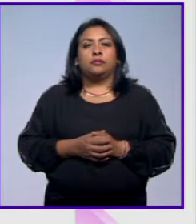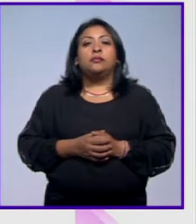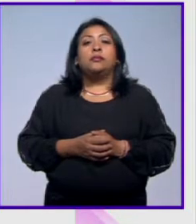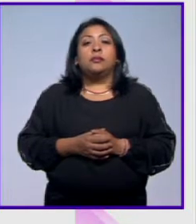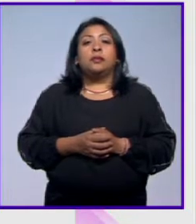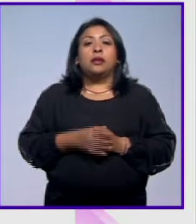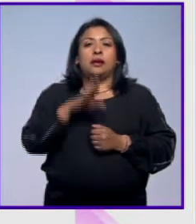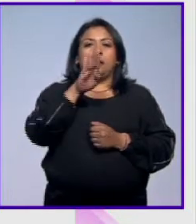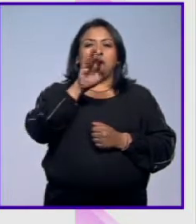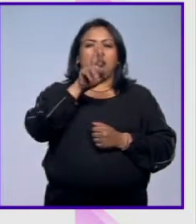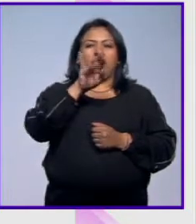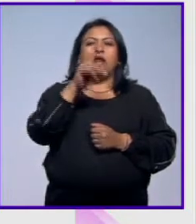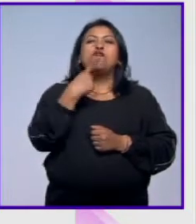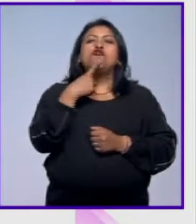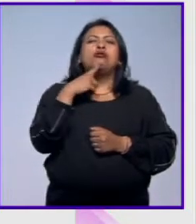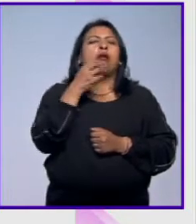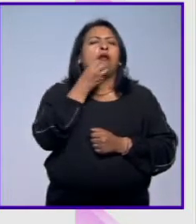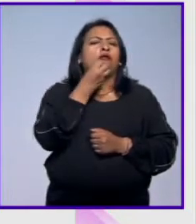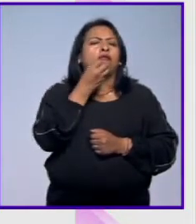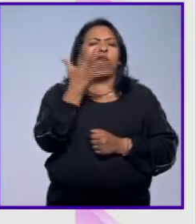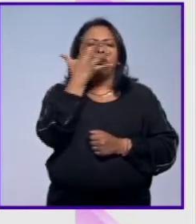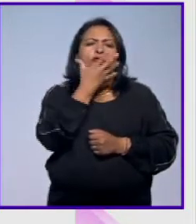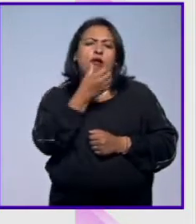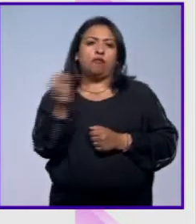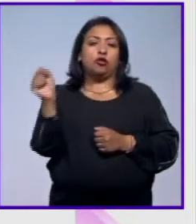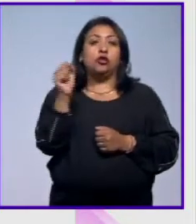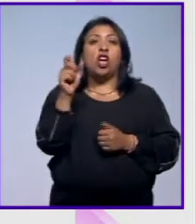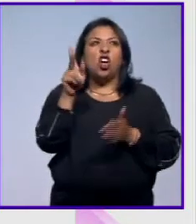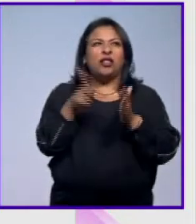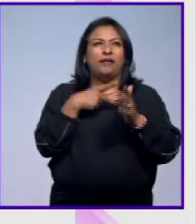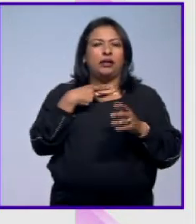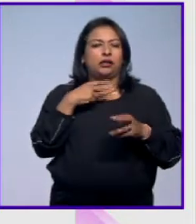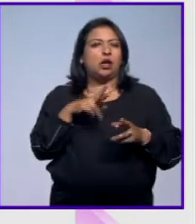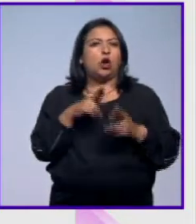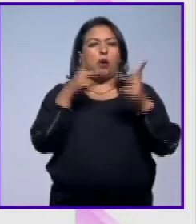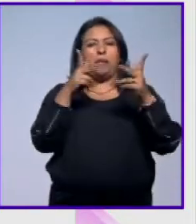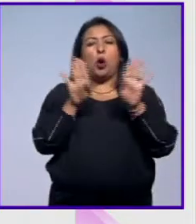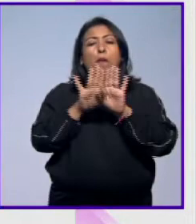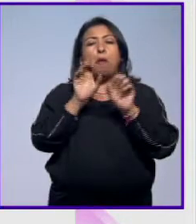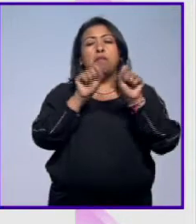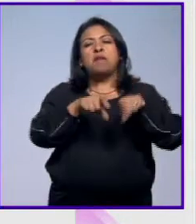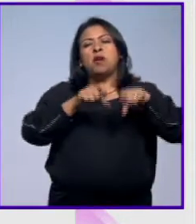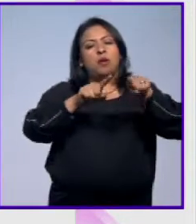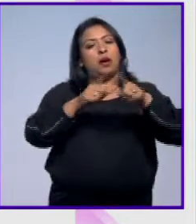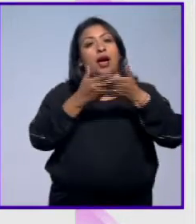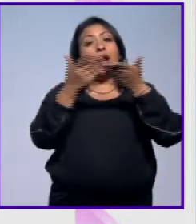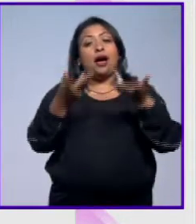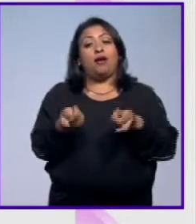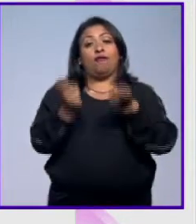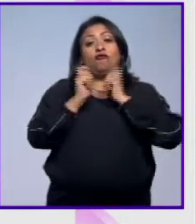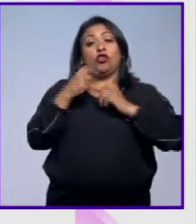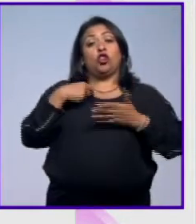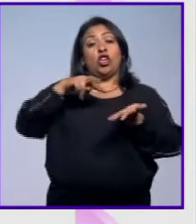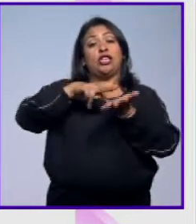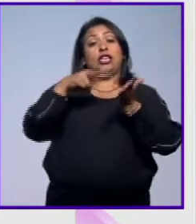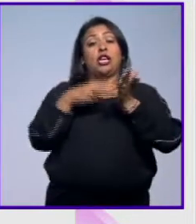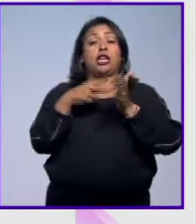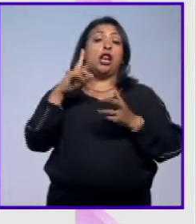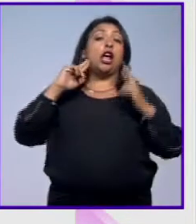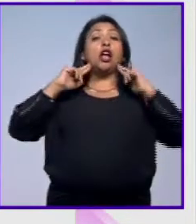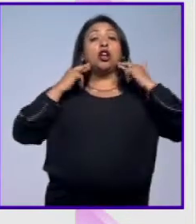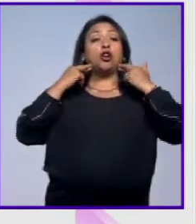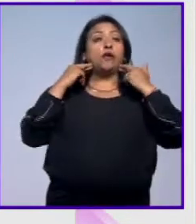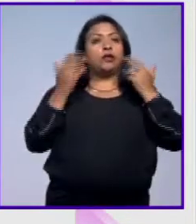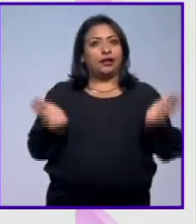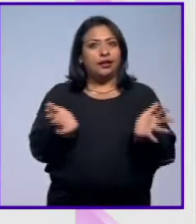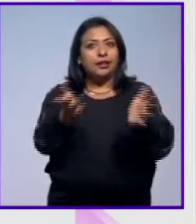Barbie la muñeca más famosa del mundo vuelve a romper el estereotipo esta vez tomará el rol de ingeniera en robótica y